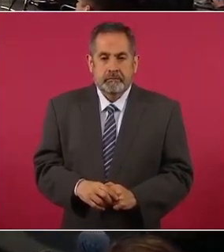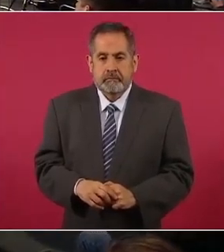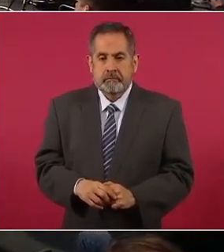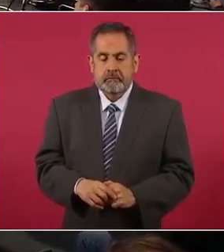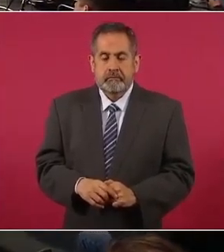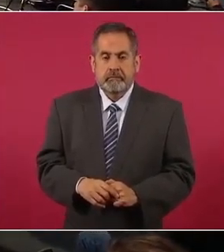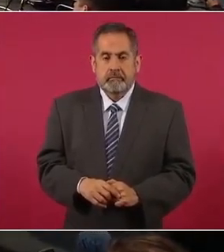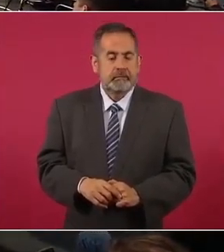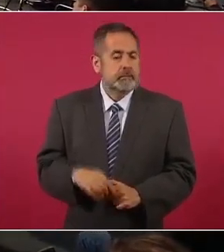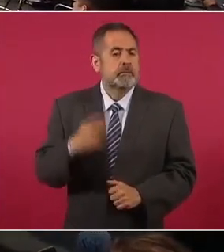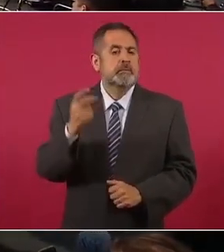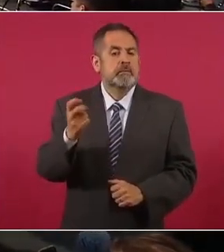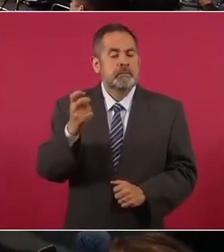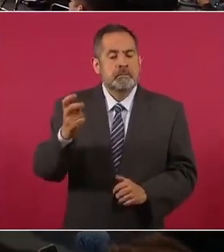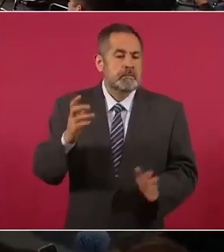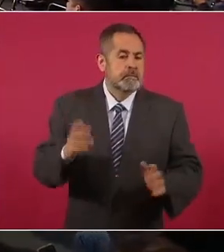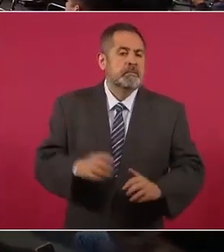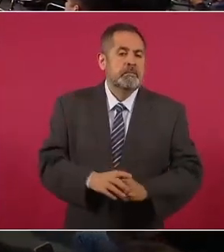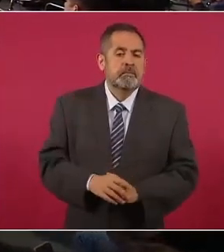entonces, por eso,